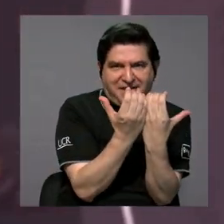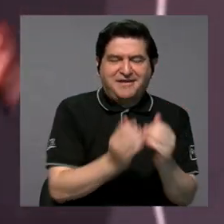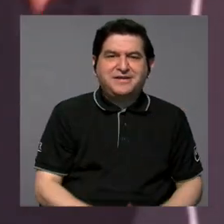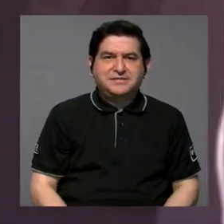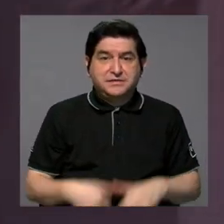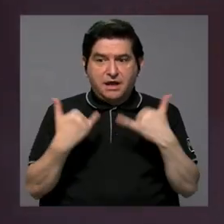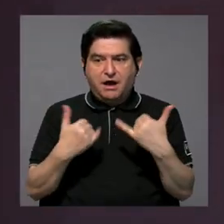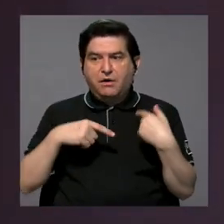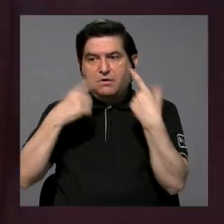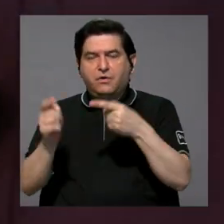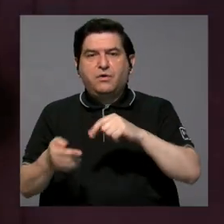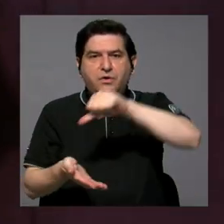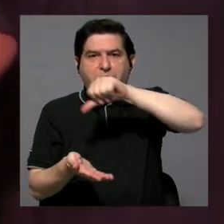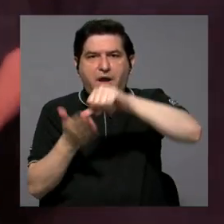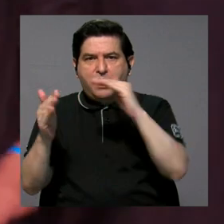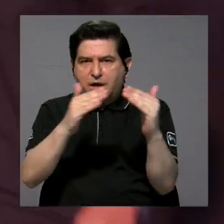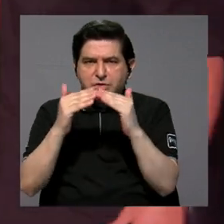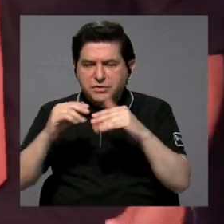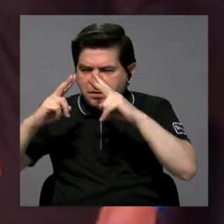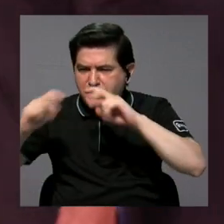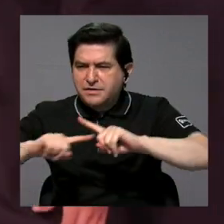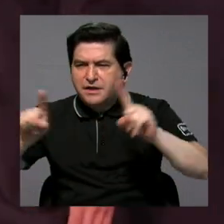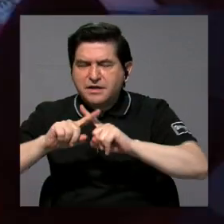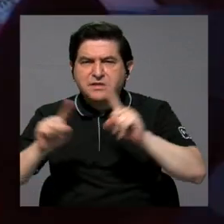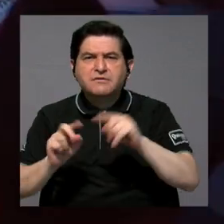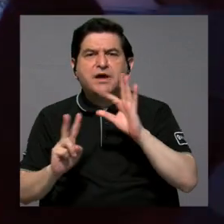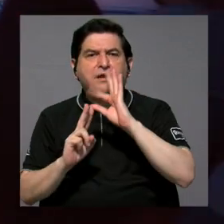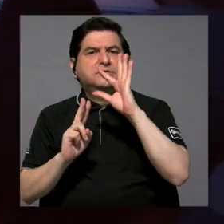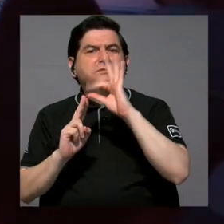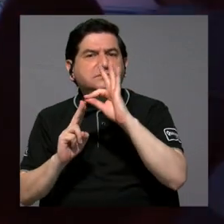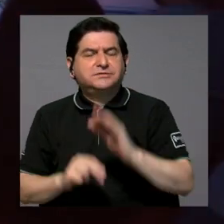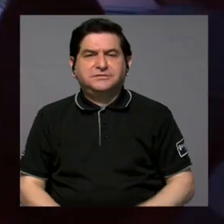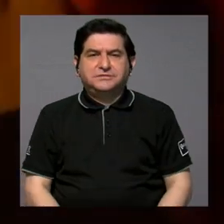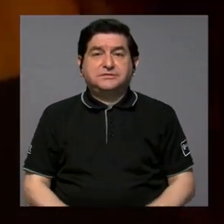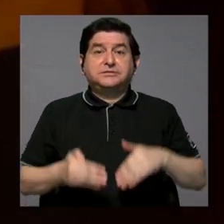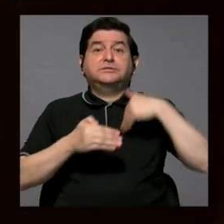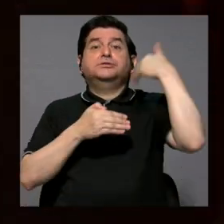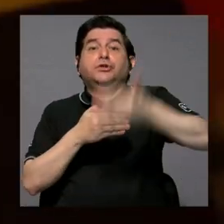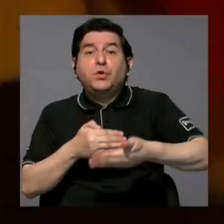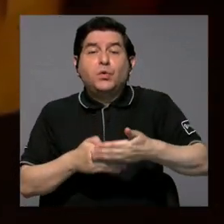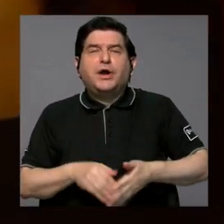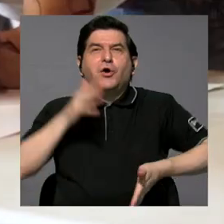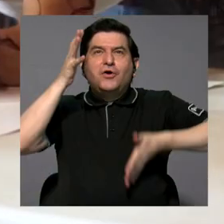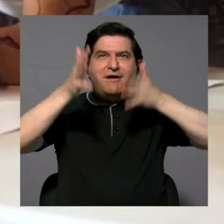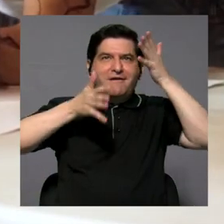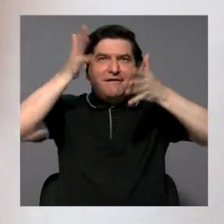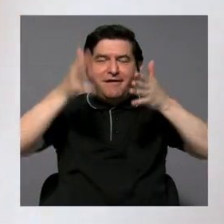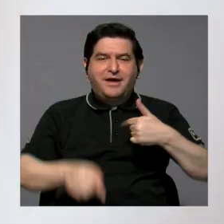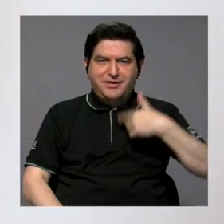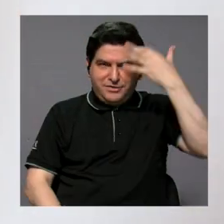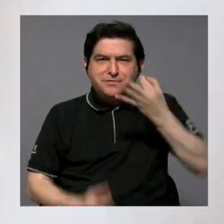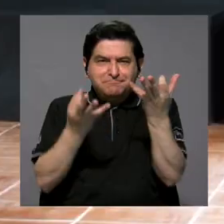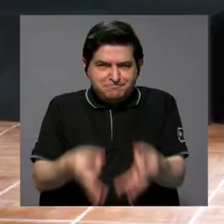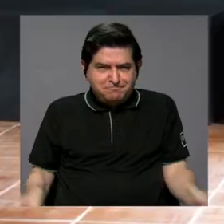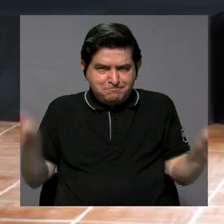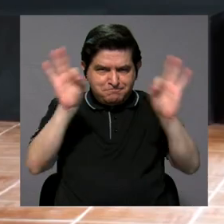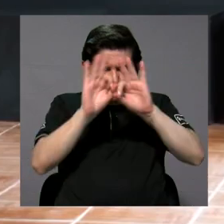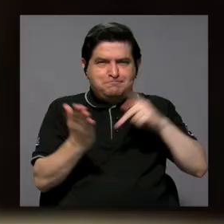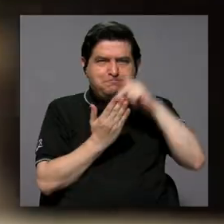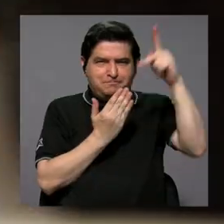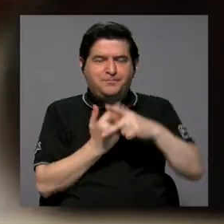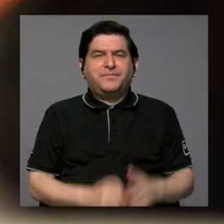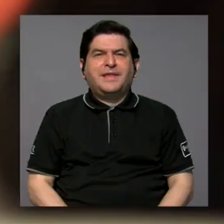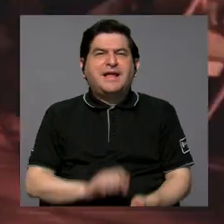a que lleguen a un centro cívico, que puedan explorar diferentes posibilidades y a partir de ahí crear, que creo que es lo importante de este programa,